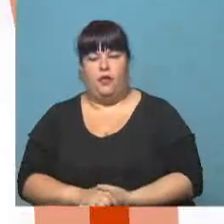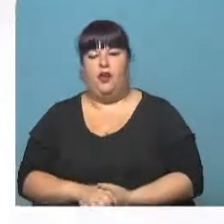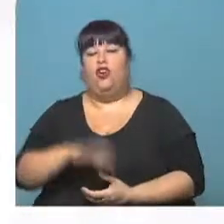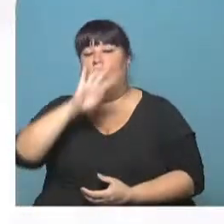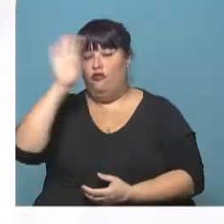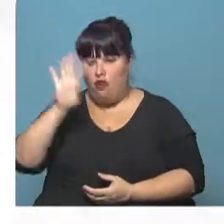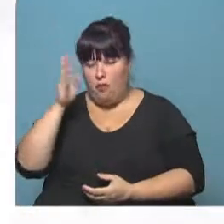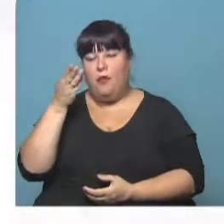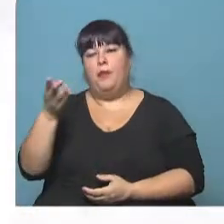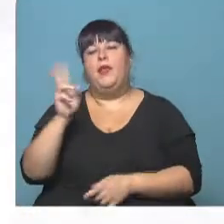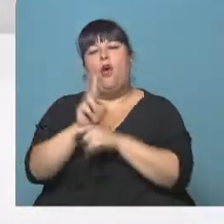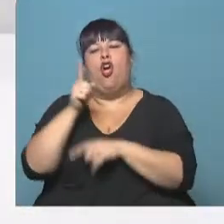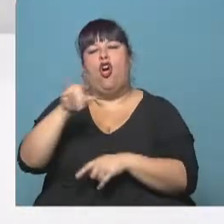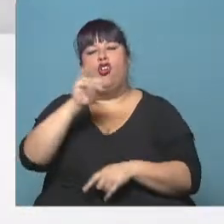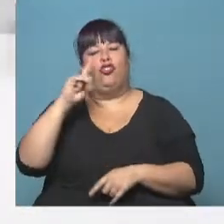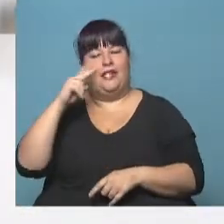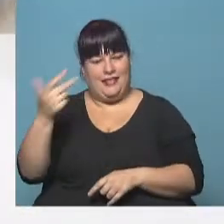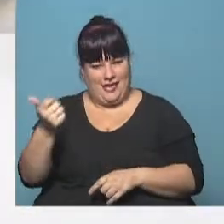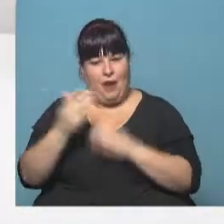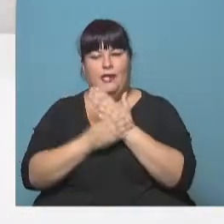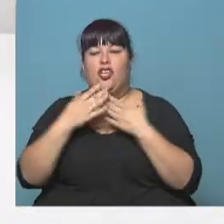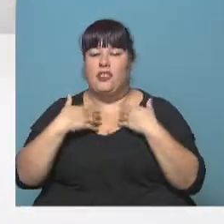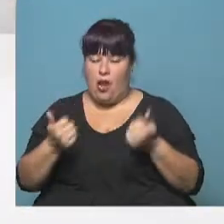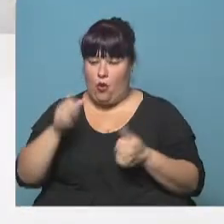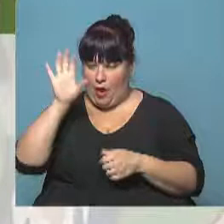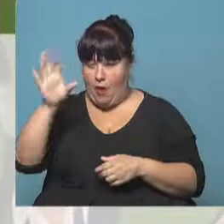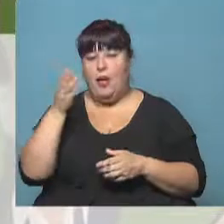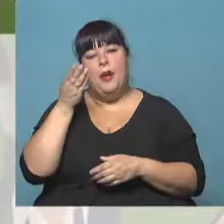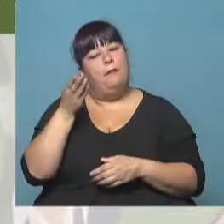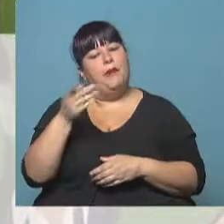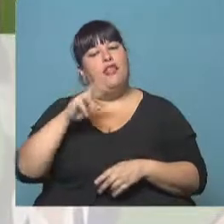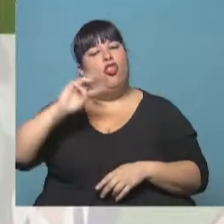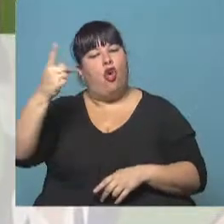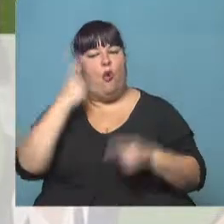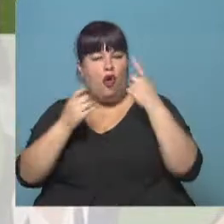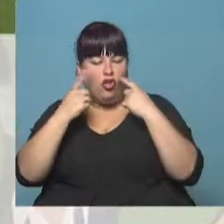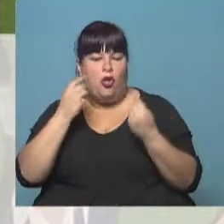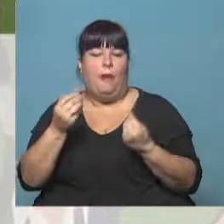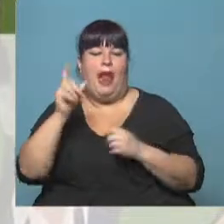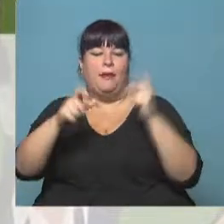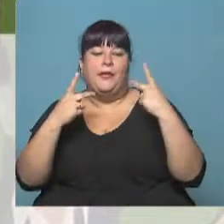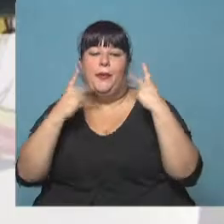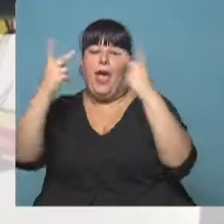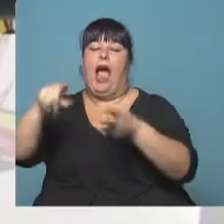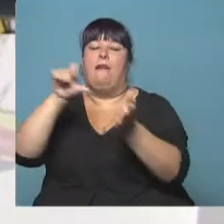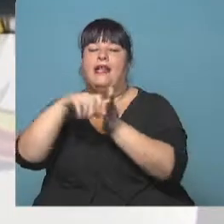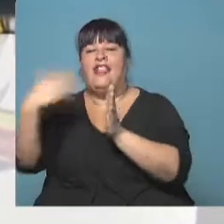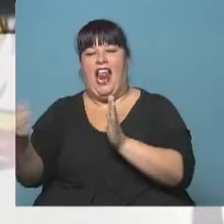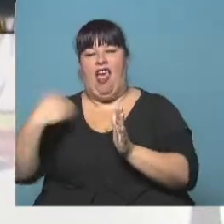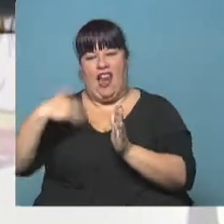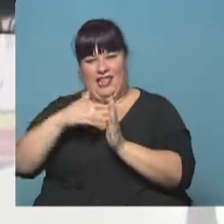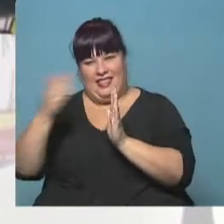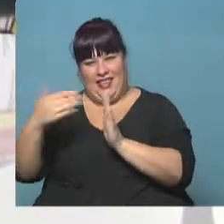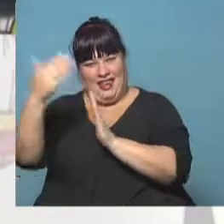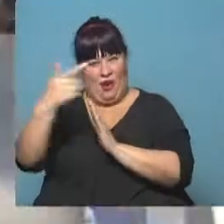Formosa pide prevenir el Zika. El Ministerio de Salud Provincial exige que se refuercen las medidas para quienes viajan a los países